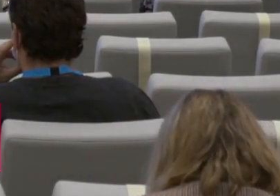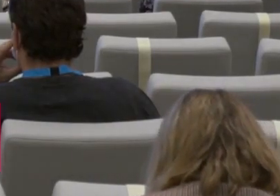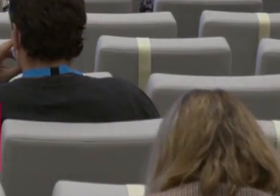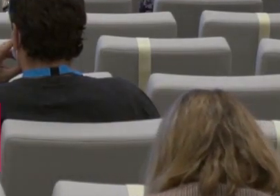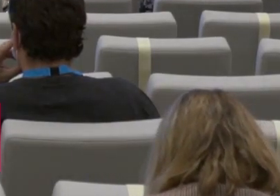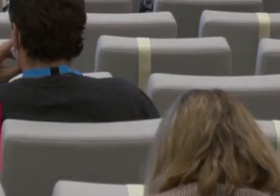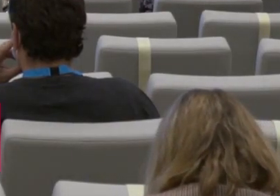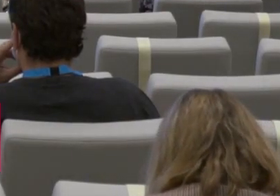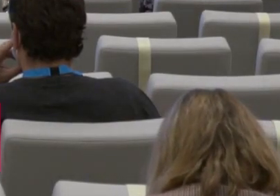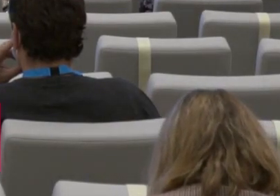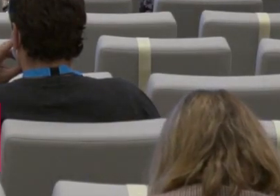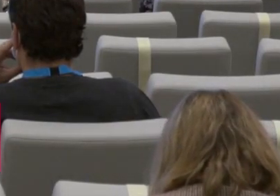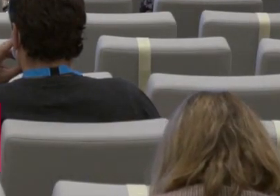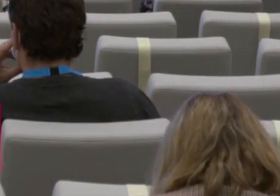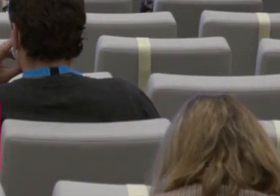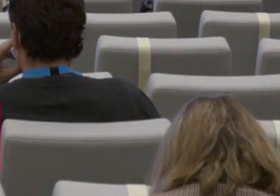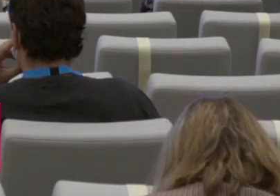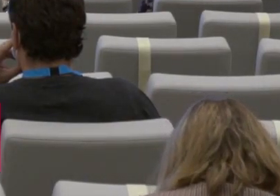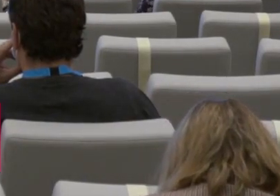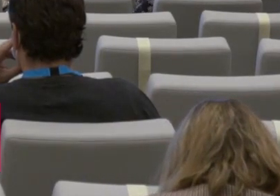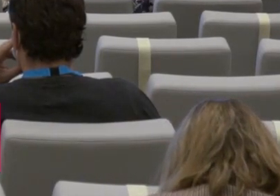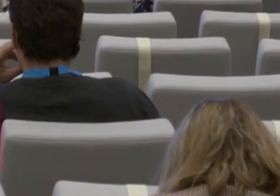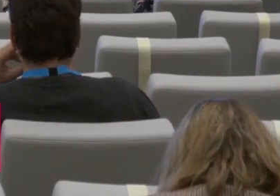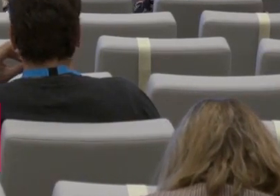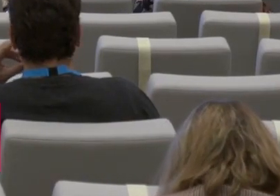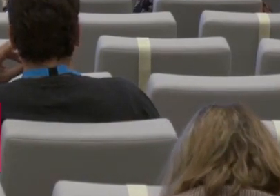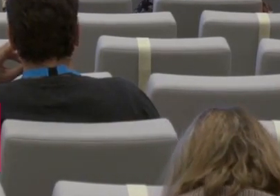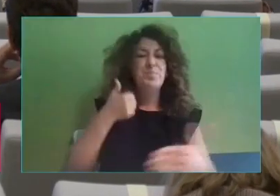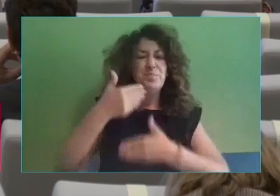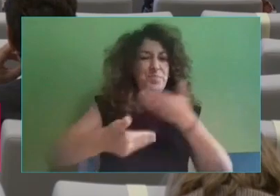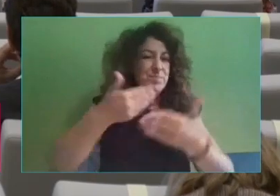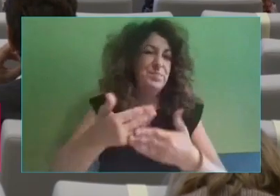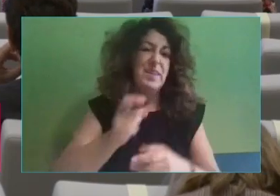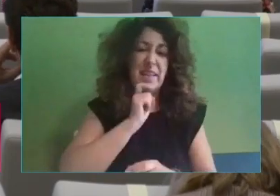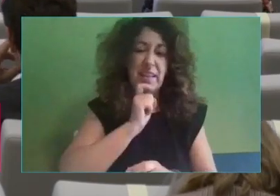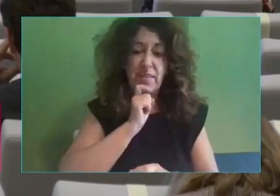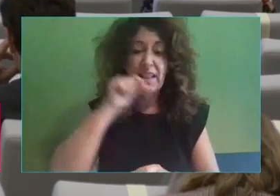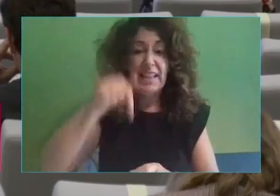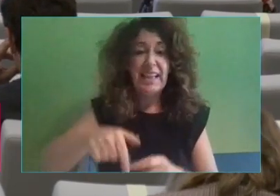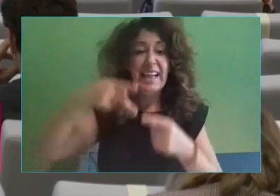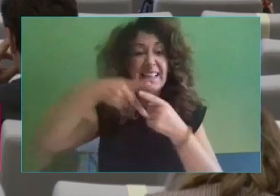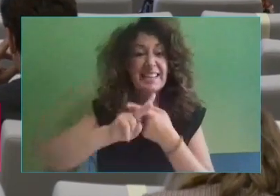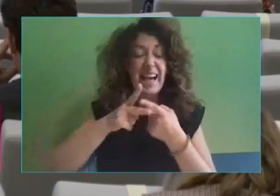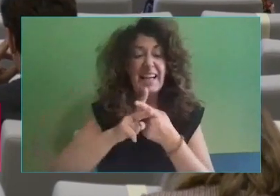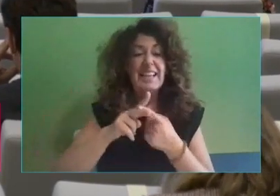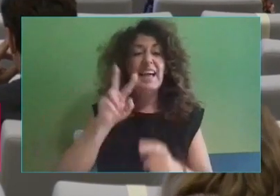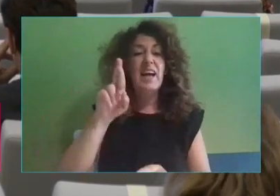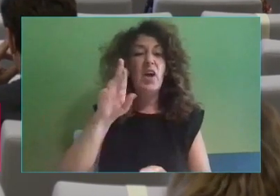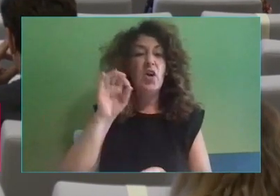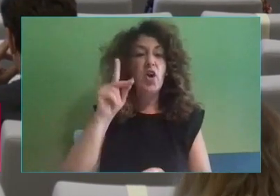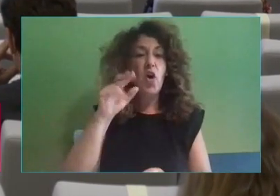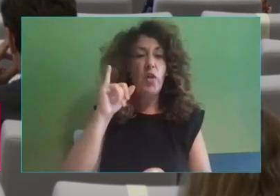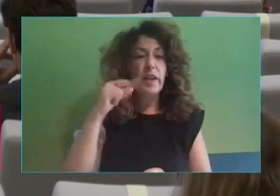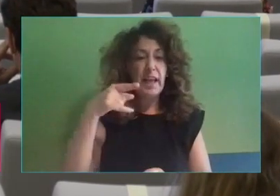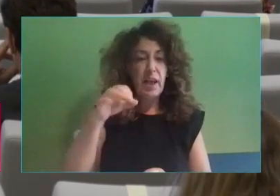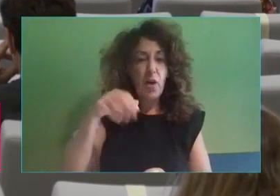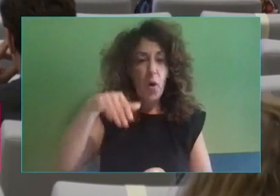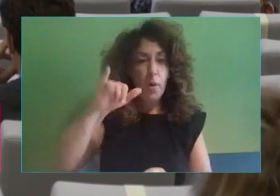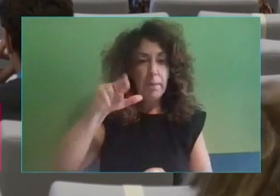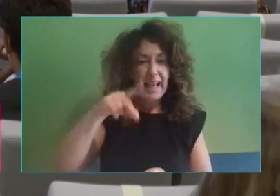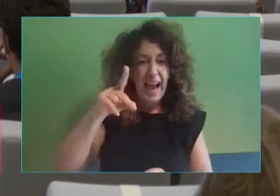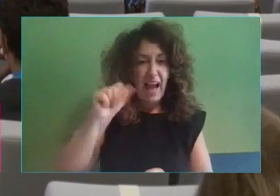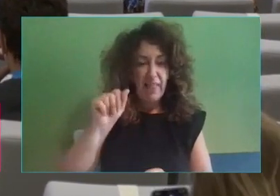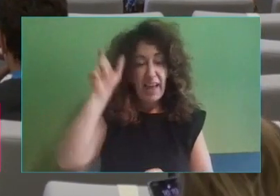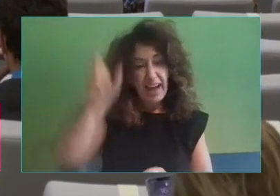primer taller de la tarde contamos con la inestimable experiencia y presencia de Rodrigo Miranda, el exdirector general de ISDI, que nos va a